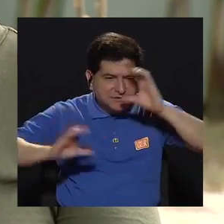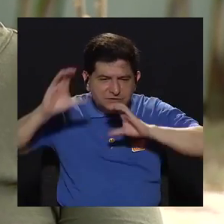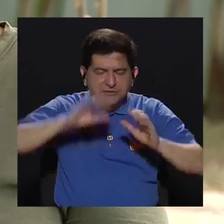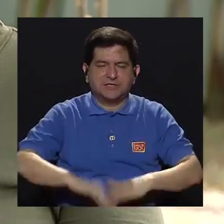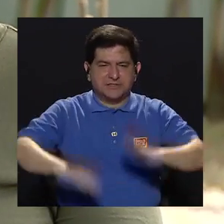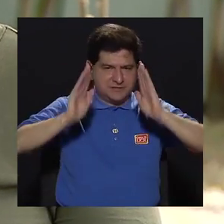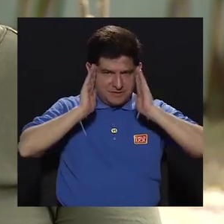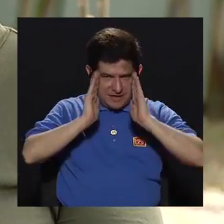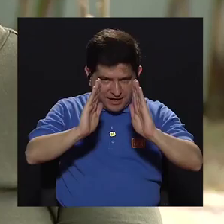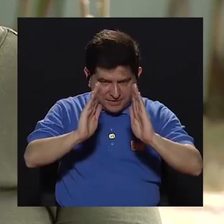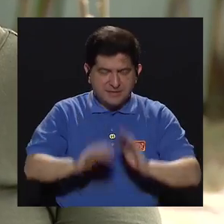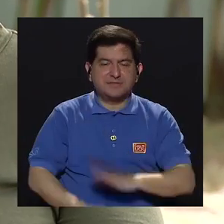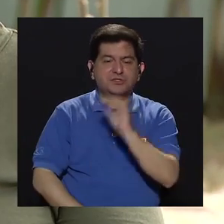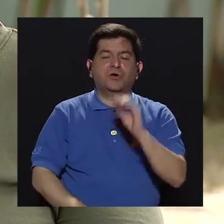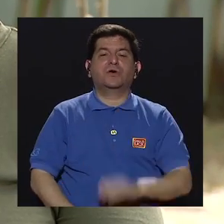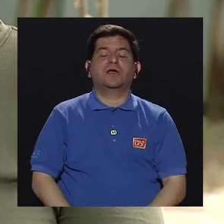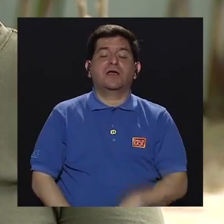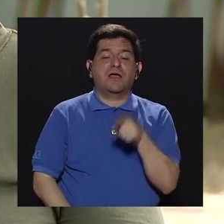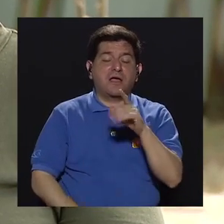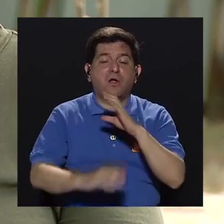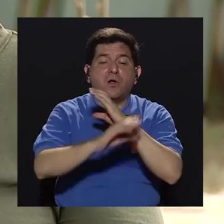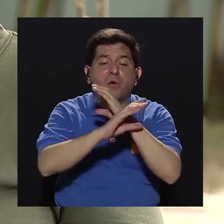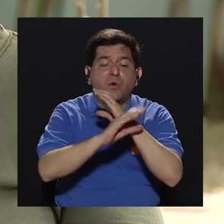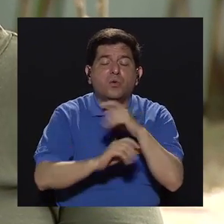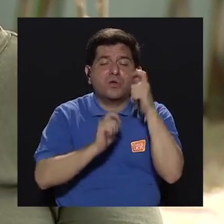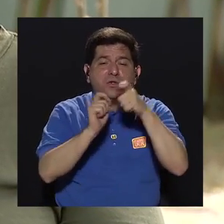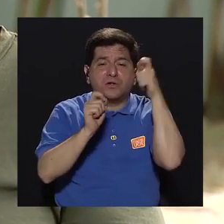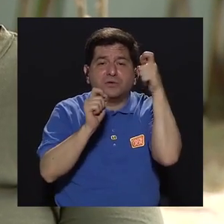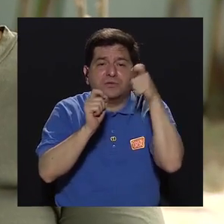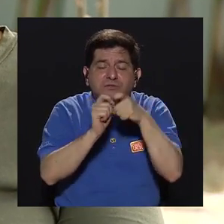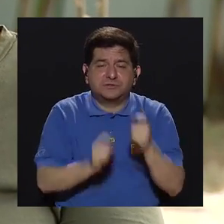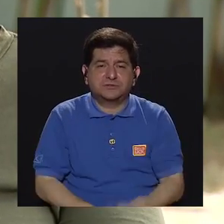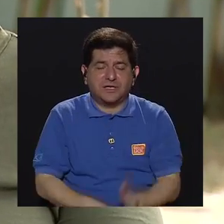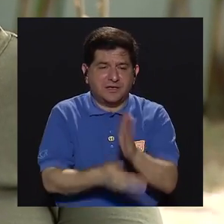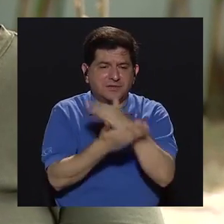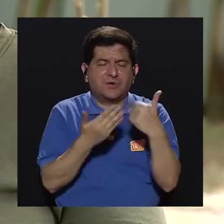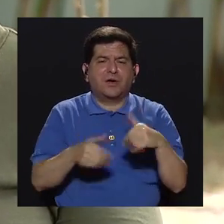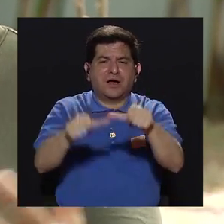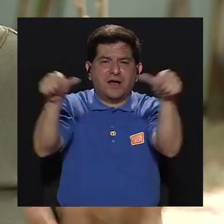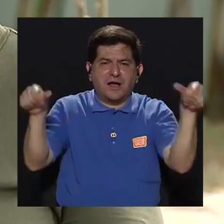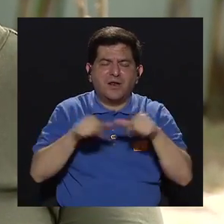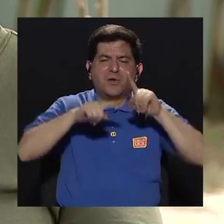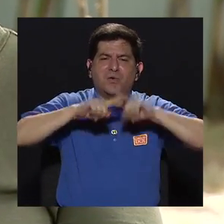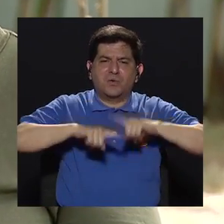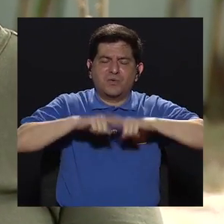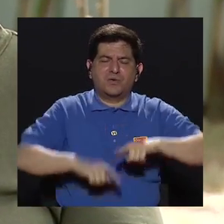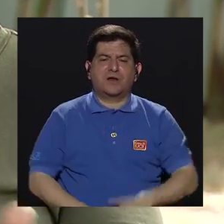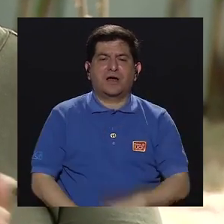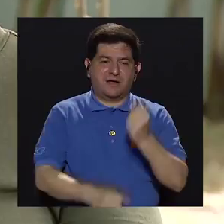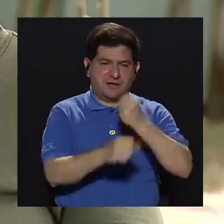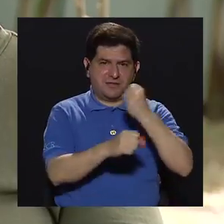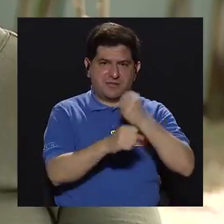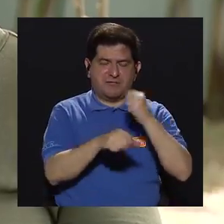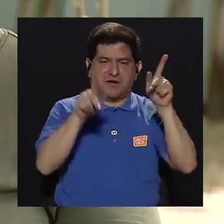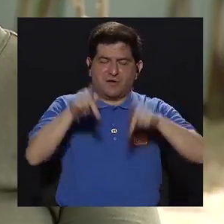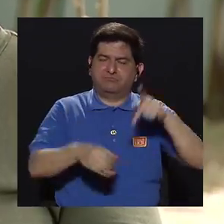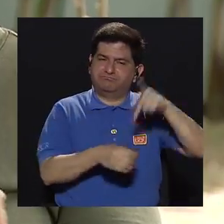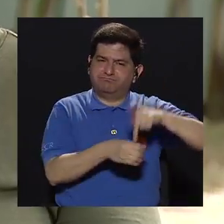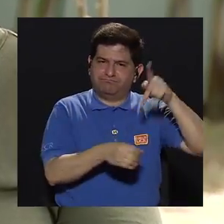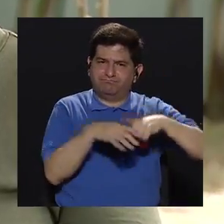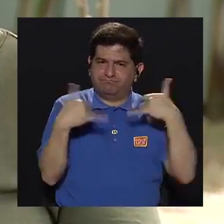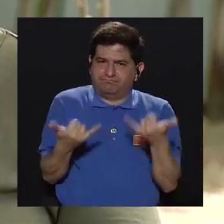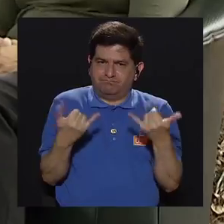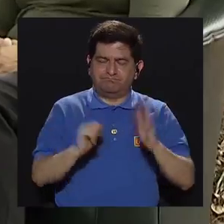la atención del cuidado, más específicamente en algunas áreas dependiendo del centro de trabajo donde se esté